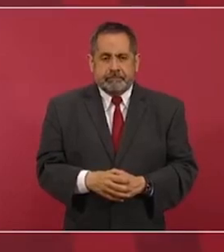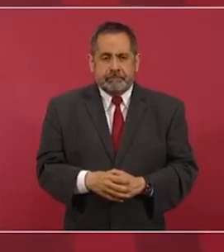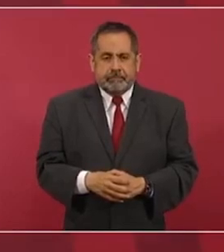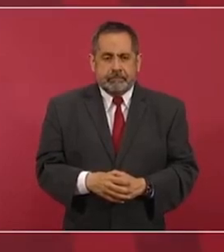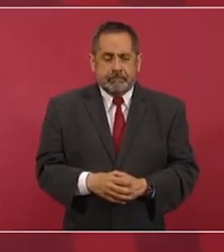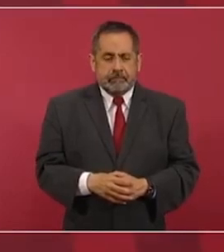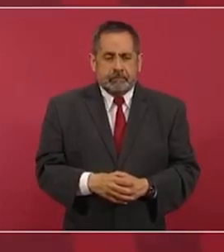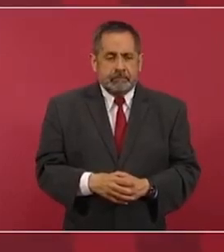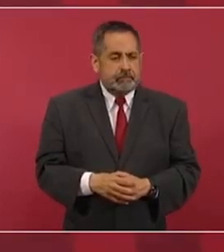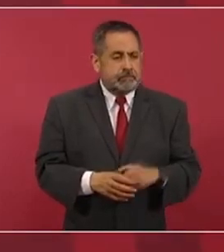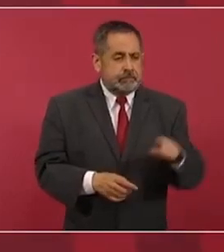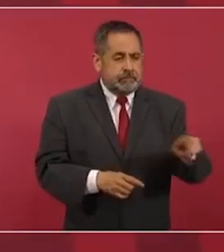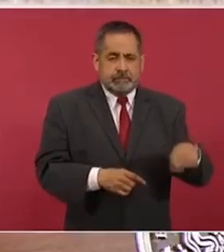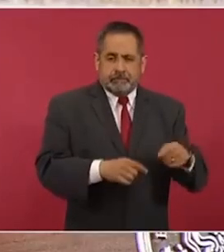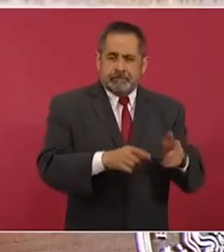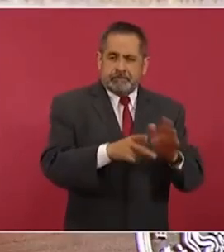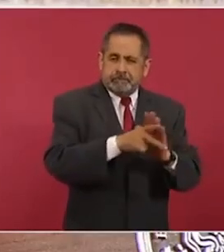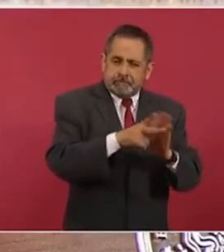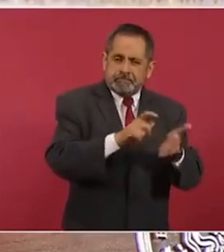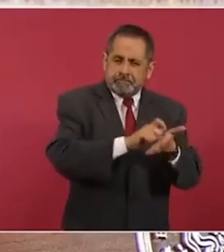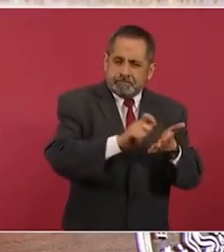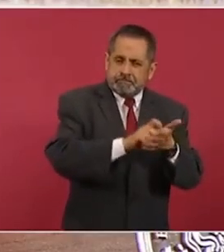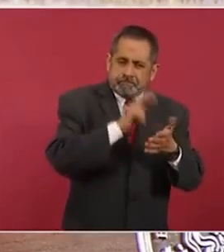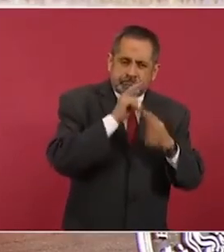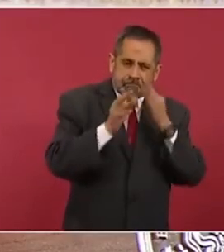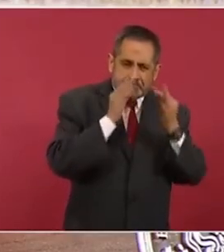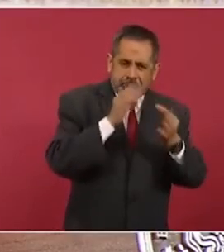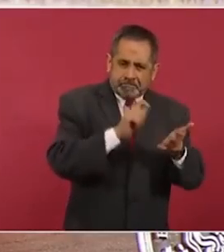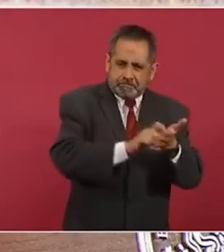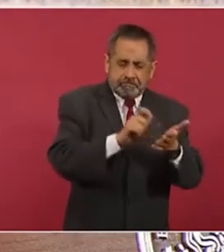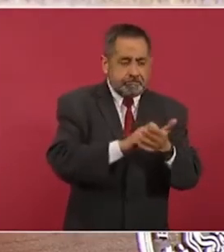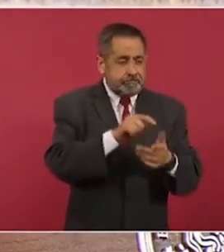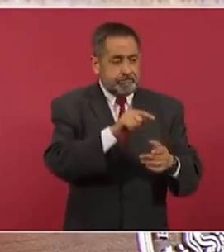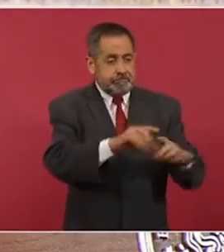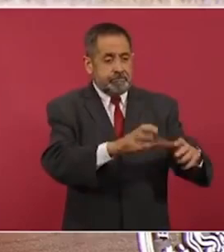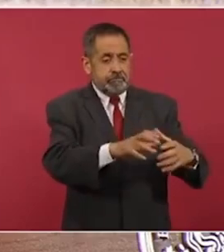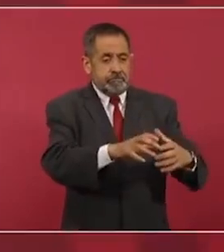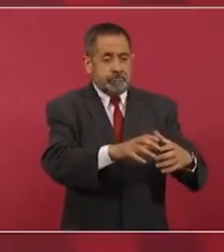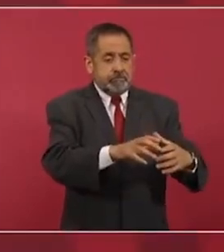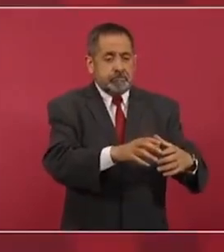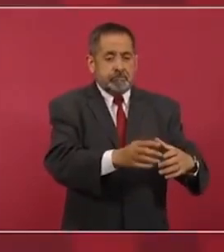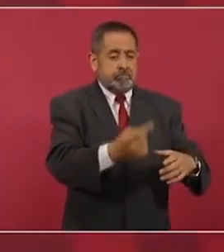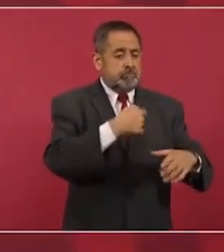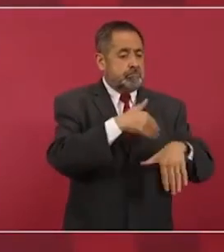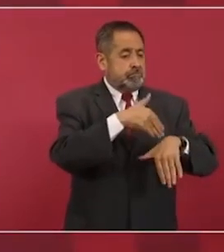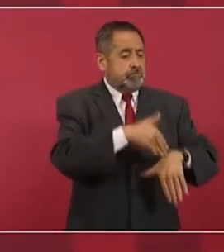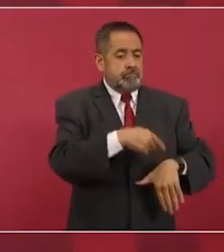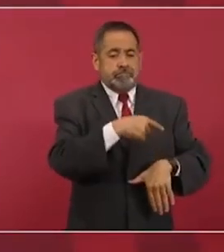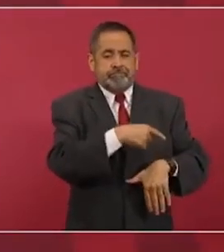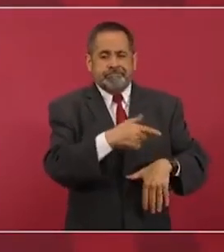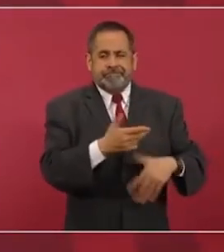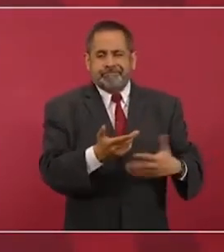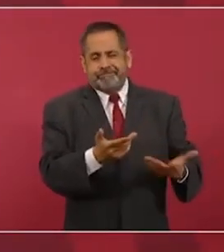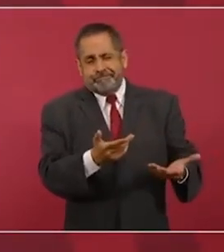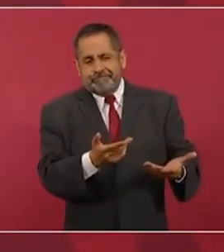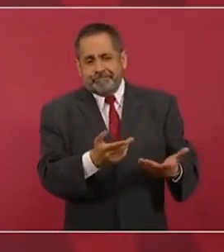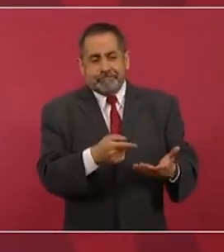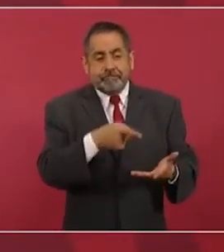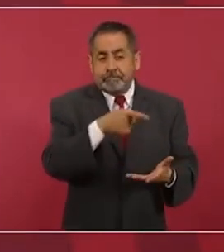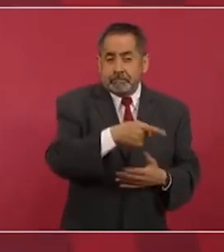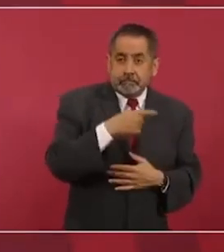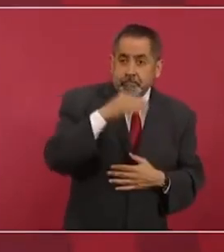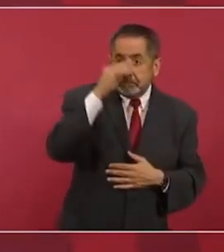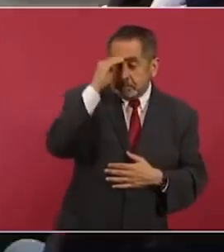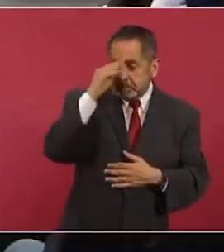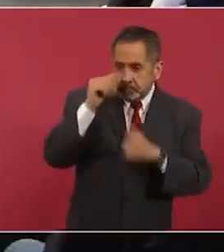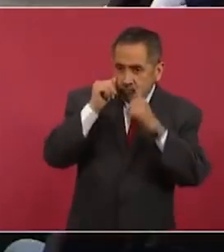Una prensa que no toma en cuenta